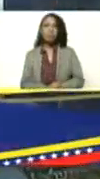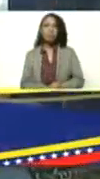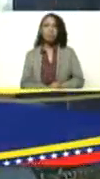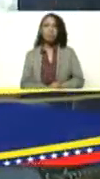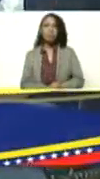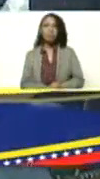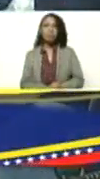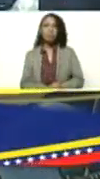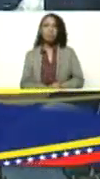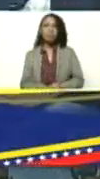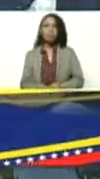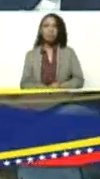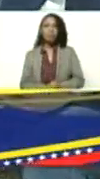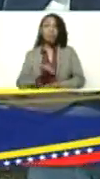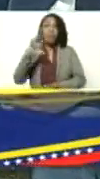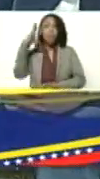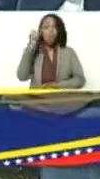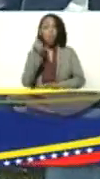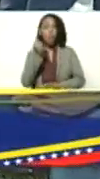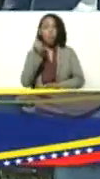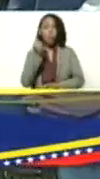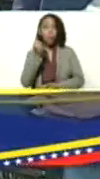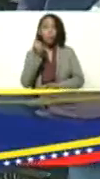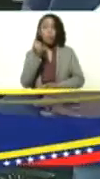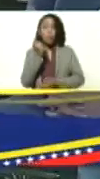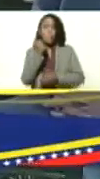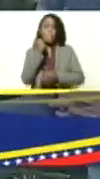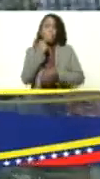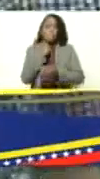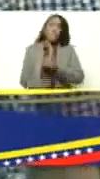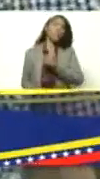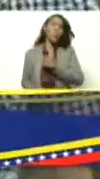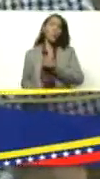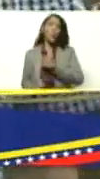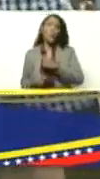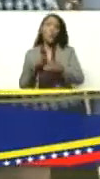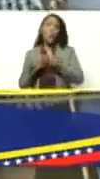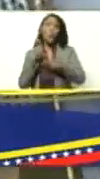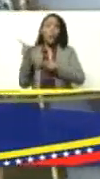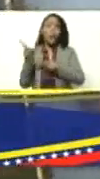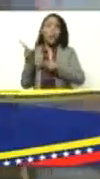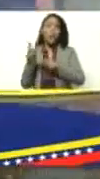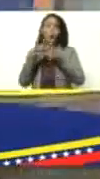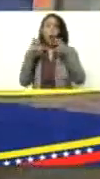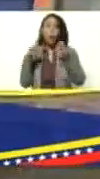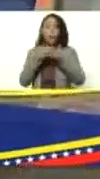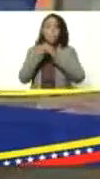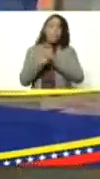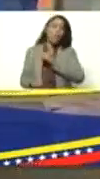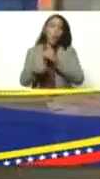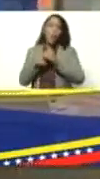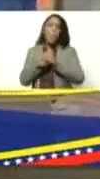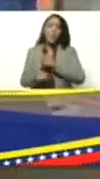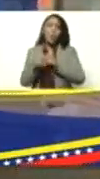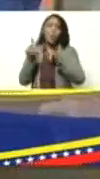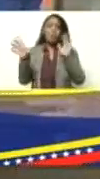y logramos parir como paren esas ovejas parir esta constitución y